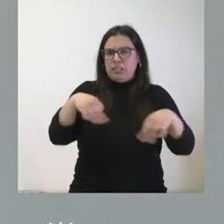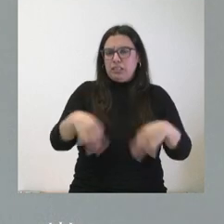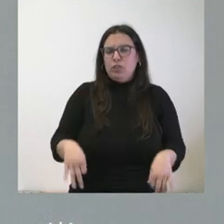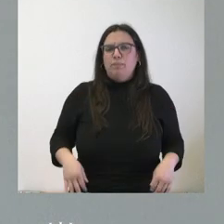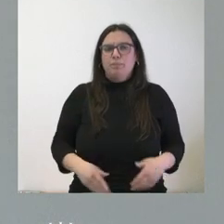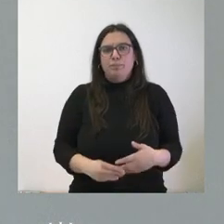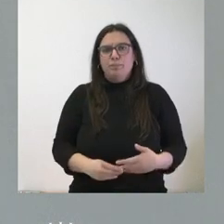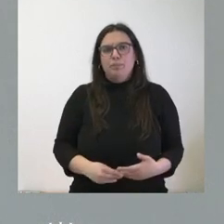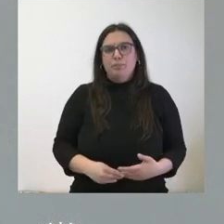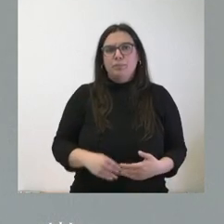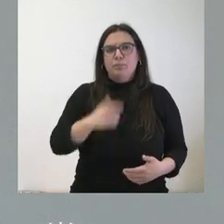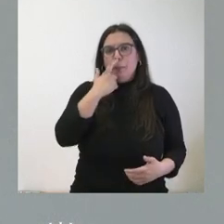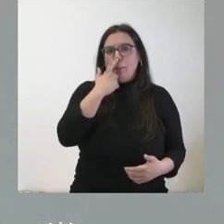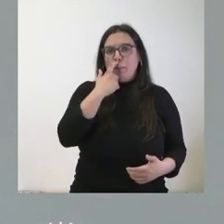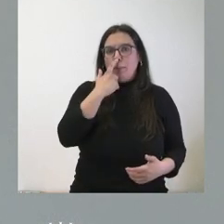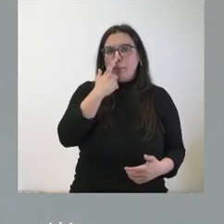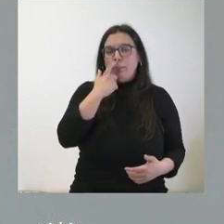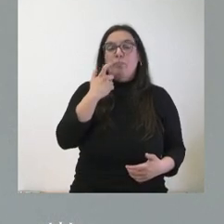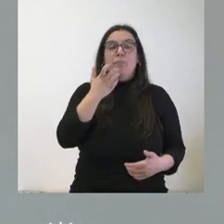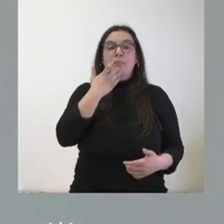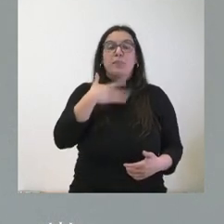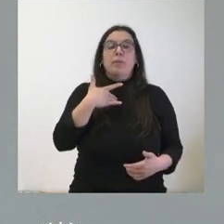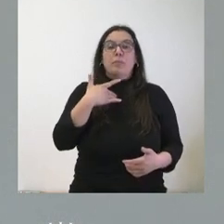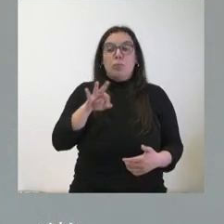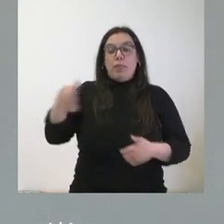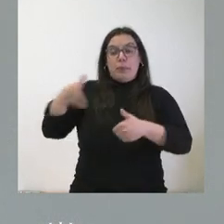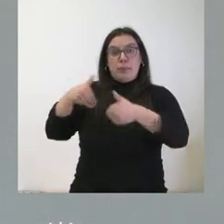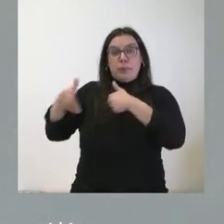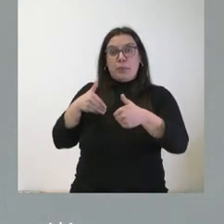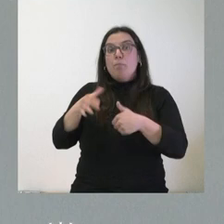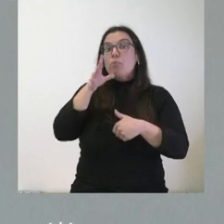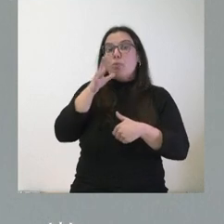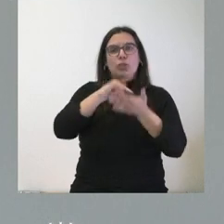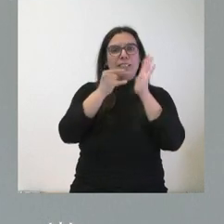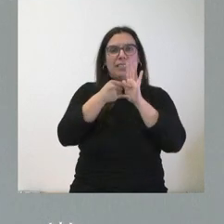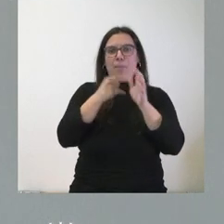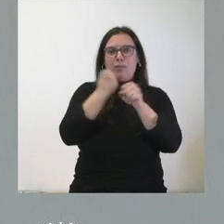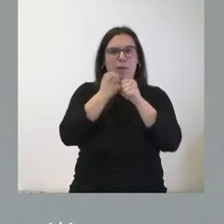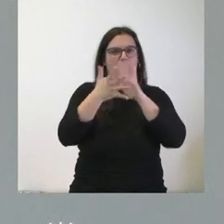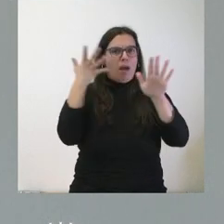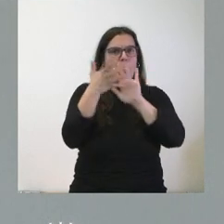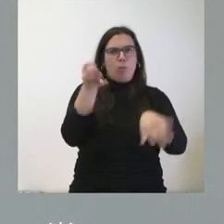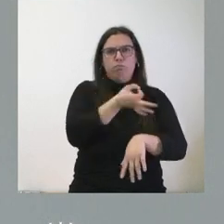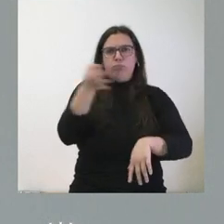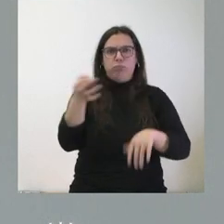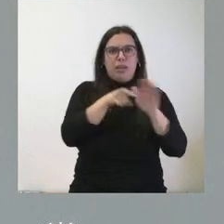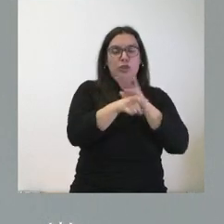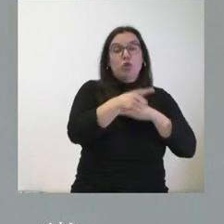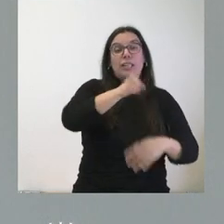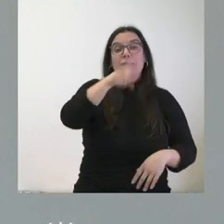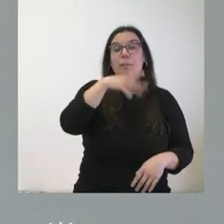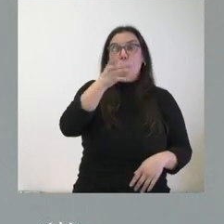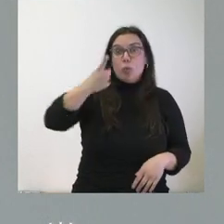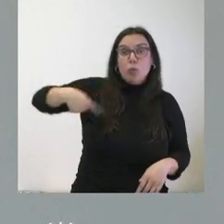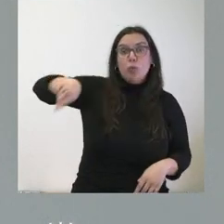El hecho de que lógicamente hayamos podido tener este número de solicitudes se debe solamente a la eficacia del sistema de gestión, sino también al hecho de que